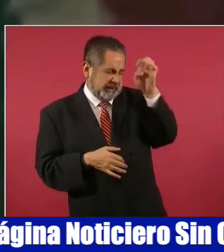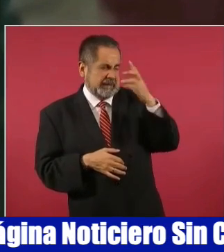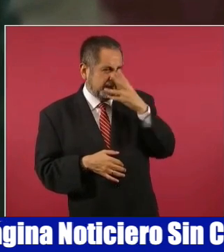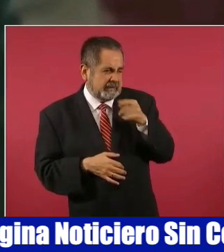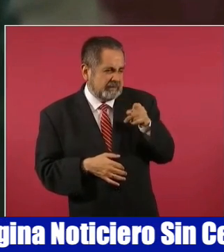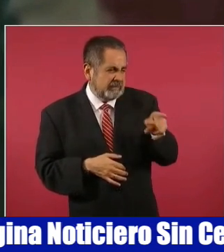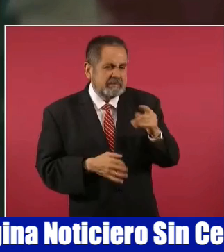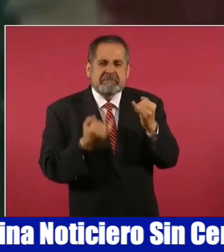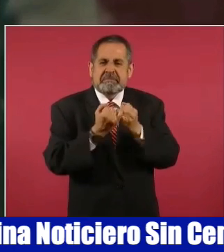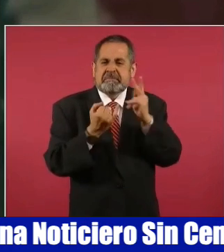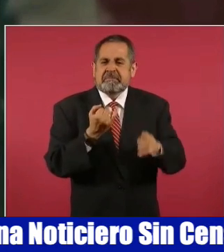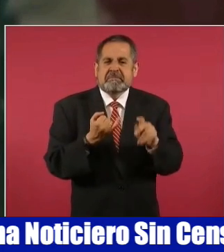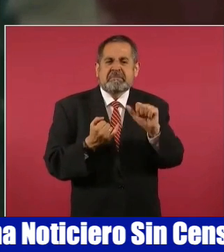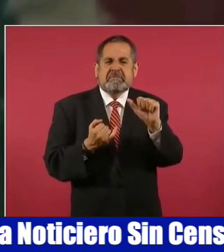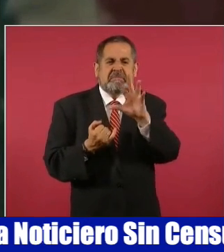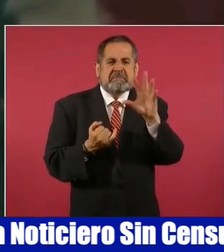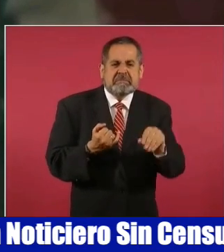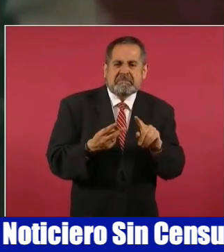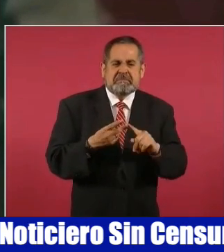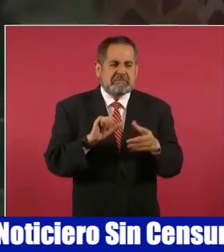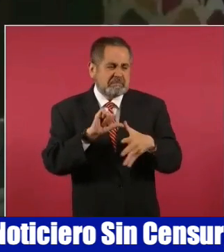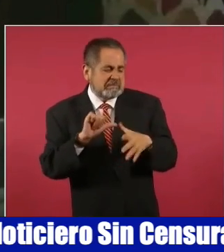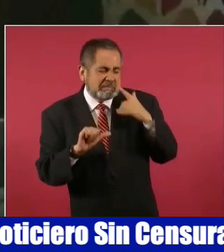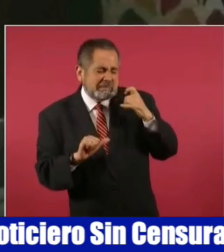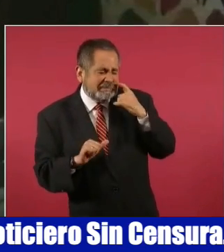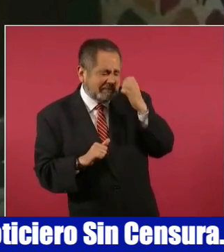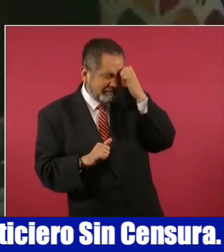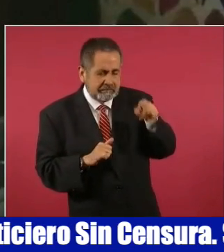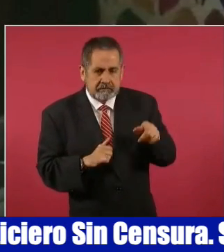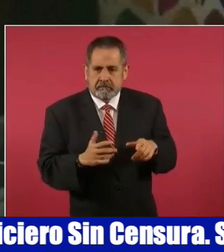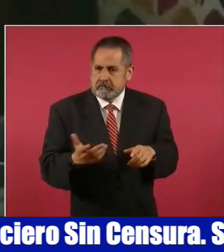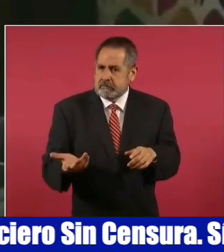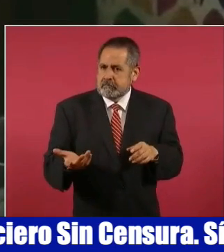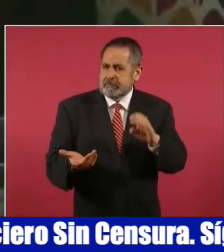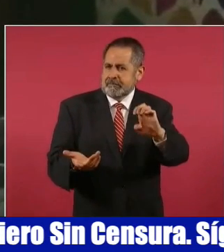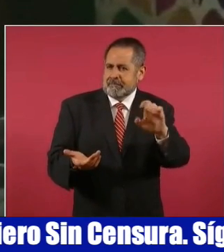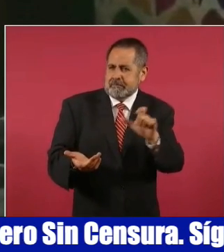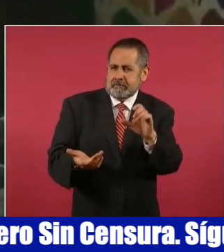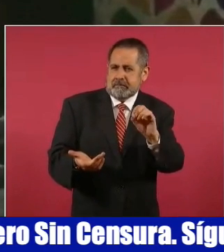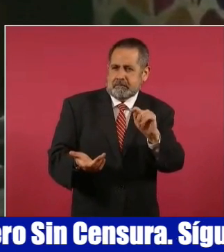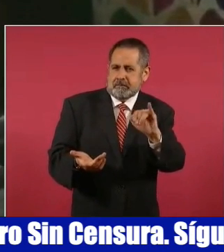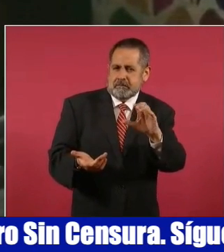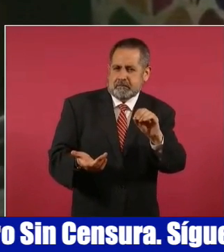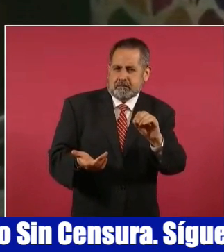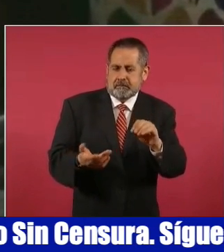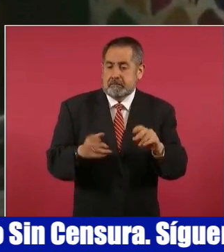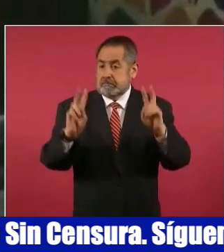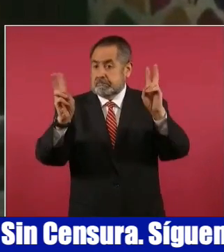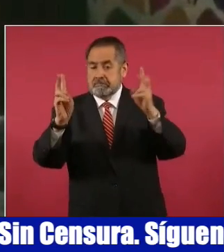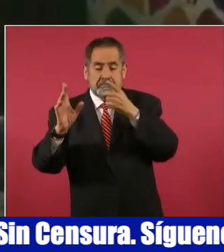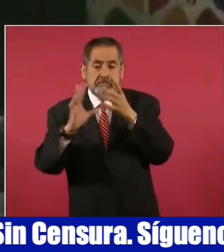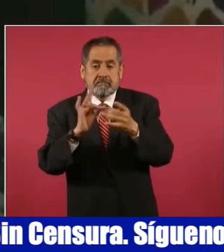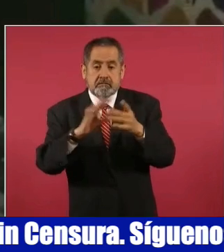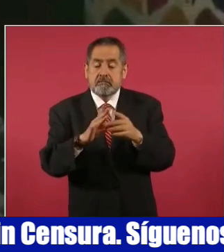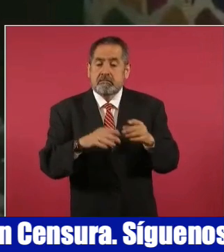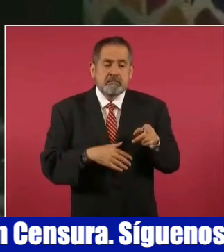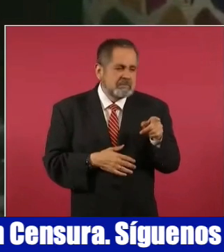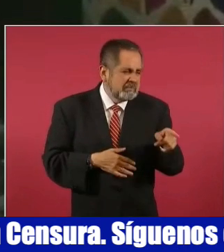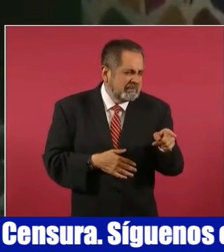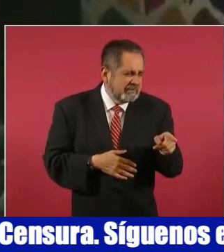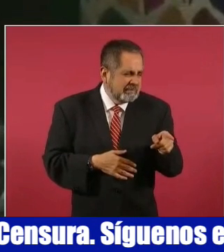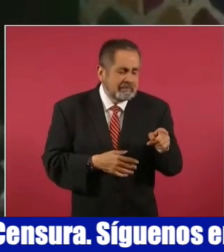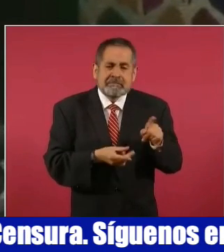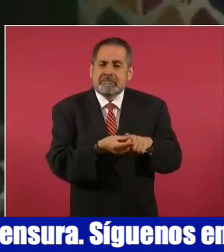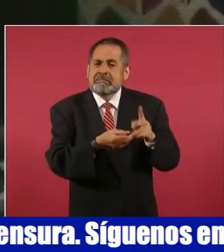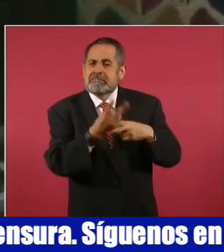África, de América. Si por exótico se entiende, abro comillas, que procede de un